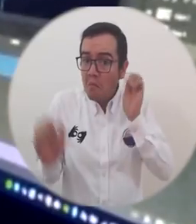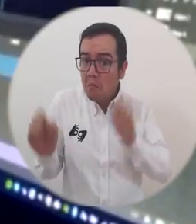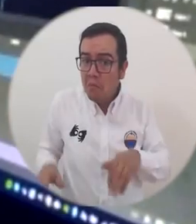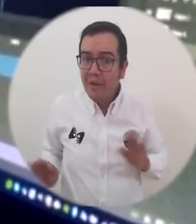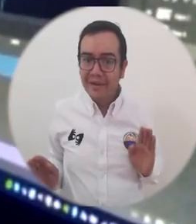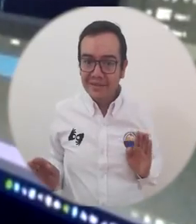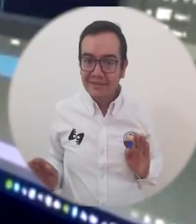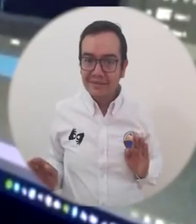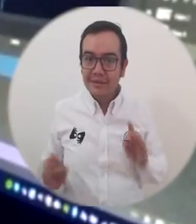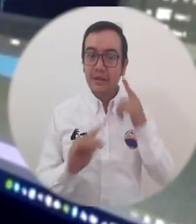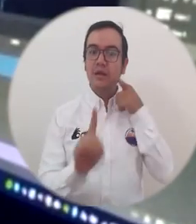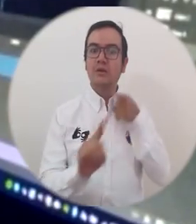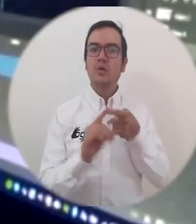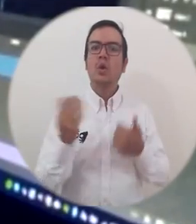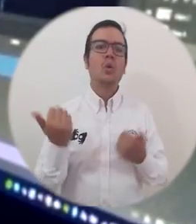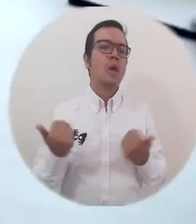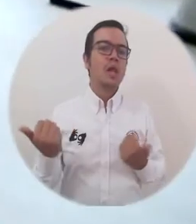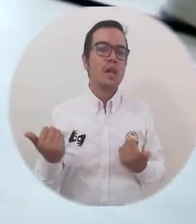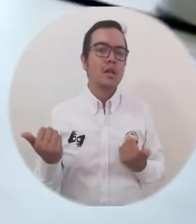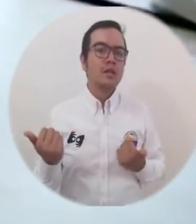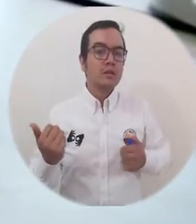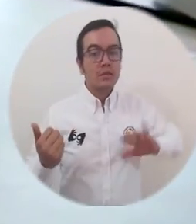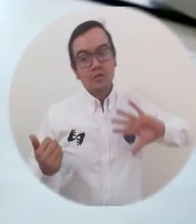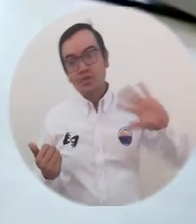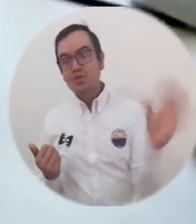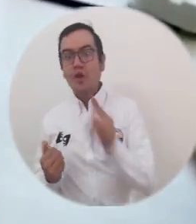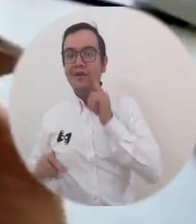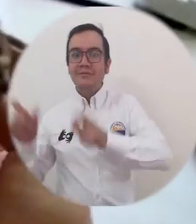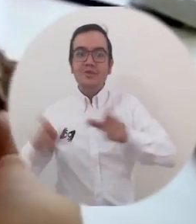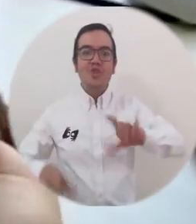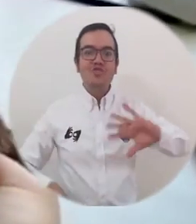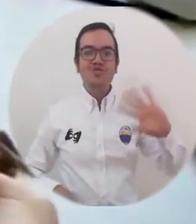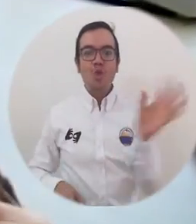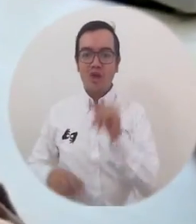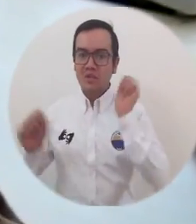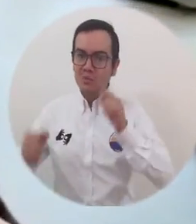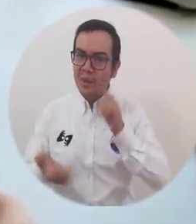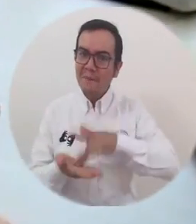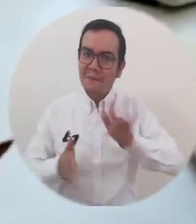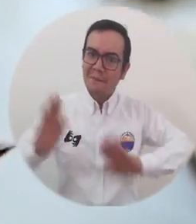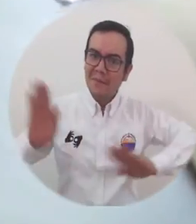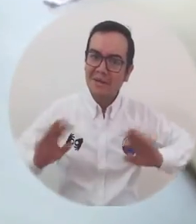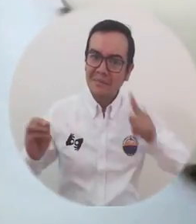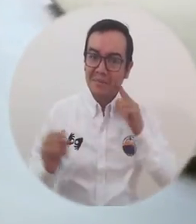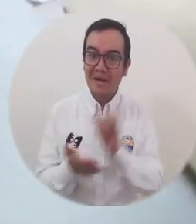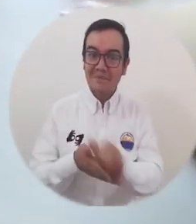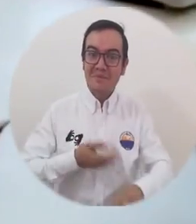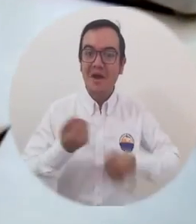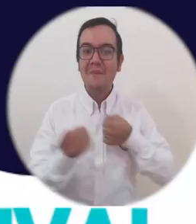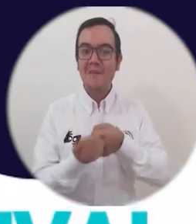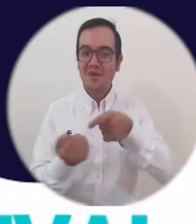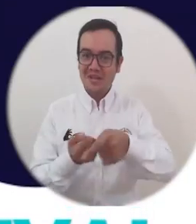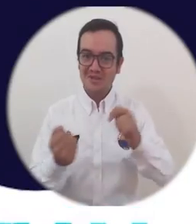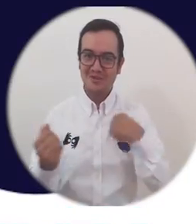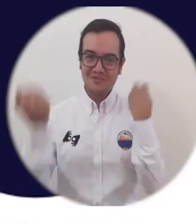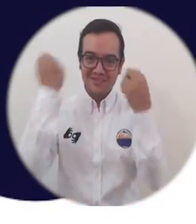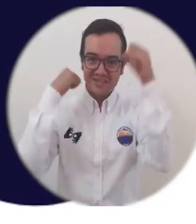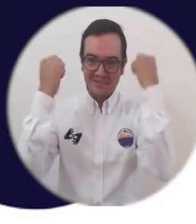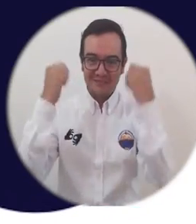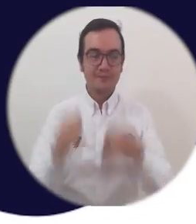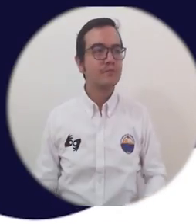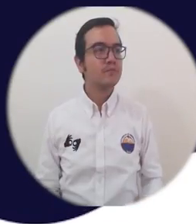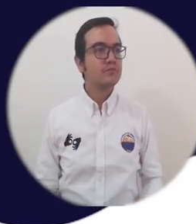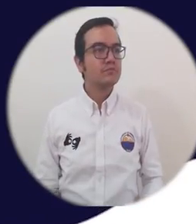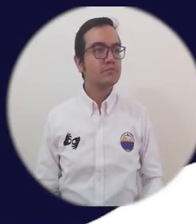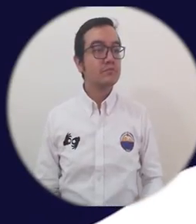pueden hacerlo. La idea es que todos, todos los que quieran participen y se unan a esta iniciativa. La propuesta, que